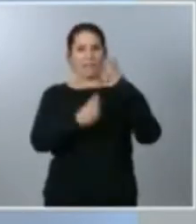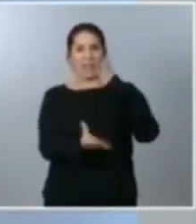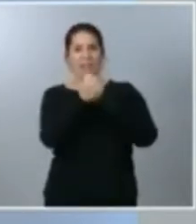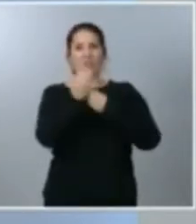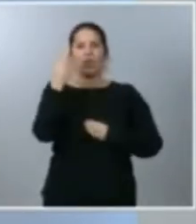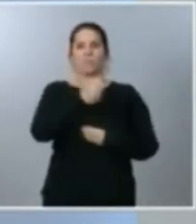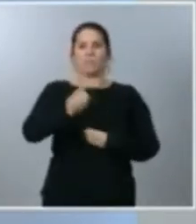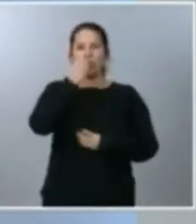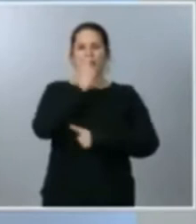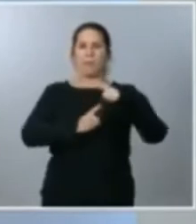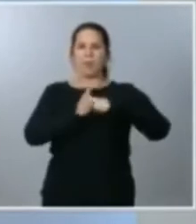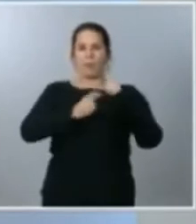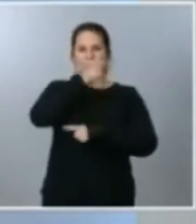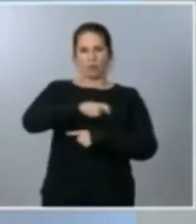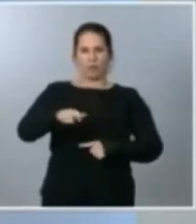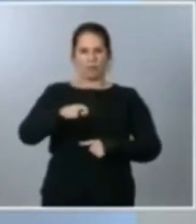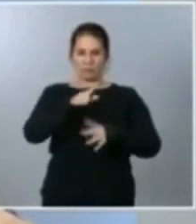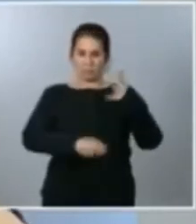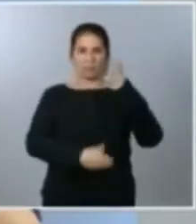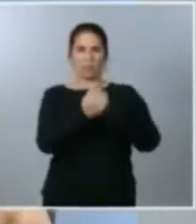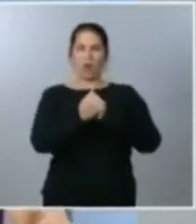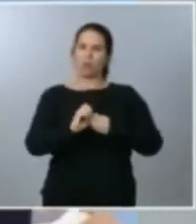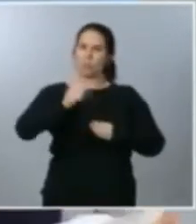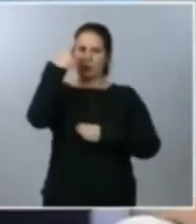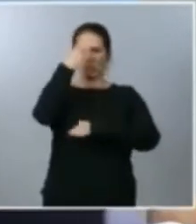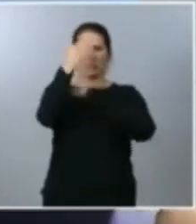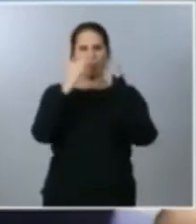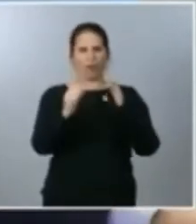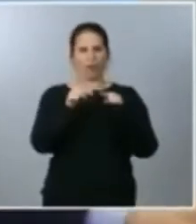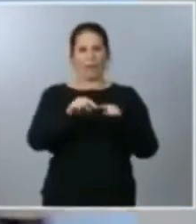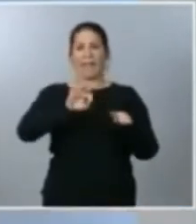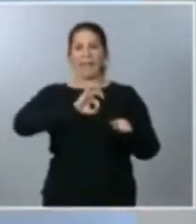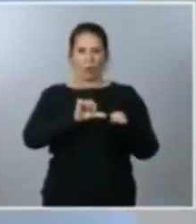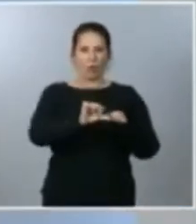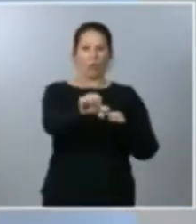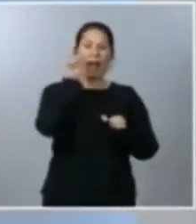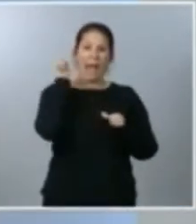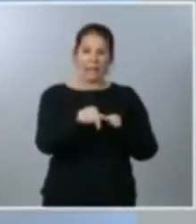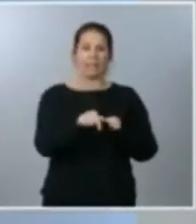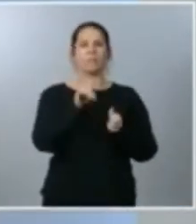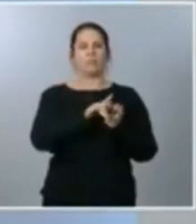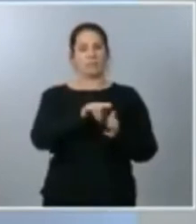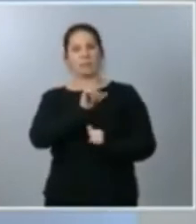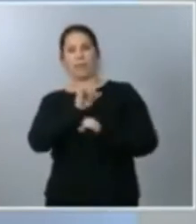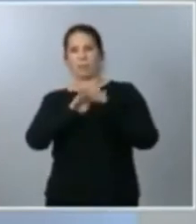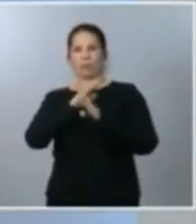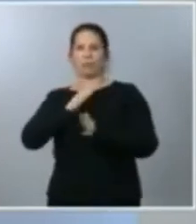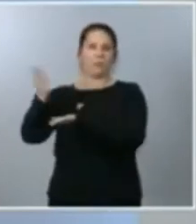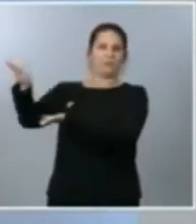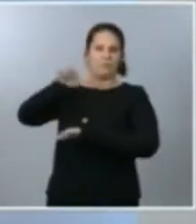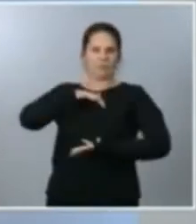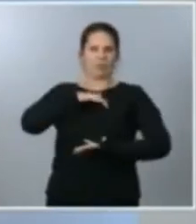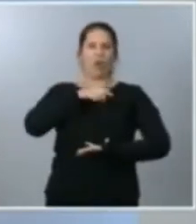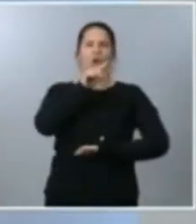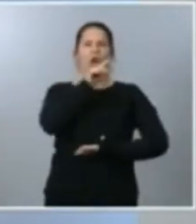los primeros que van a ser objeto de atención a partir de enero, que es cuando esperamos recibir las primeras dosis y para lo cual estaremos dispuestos